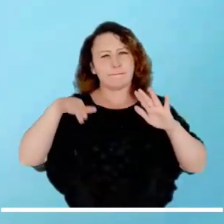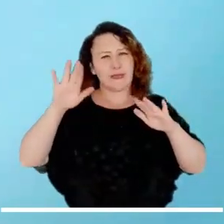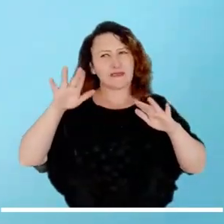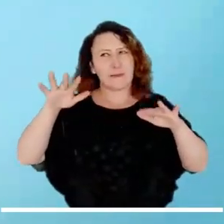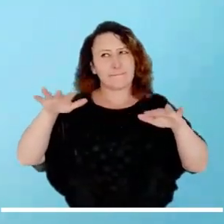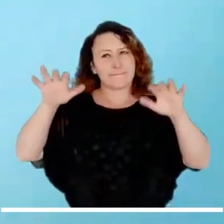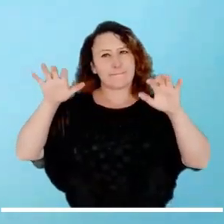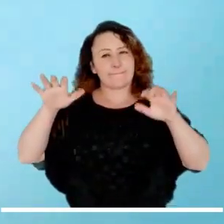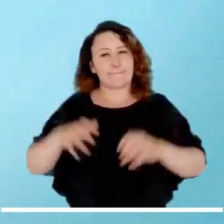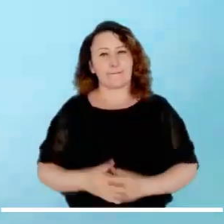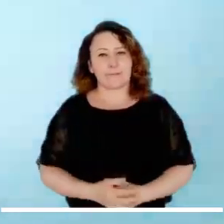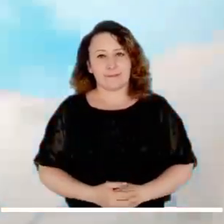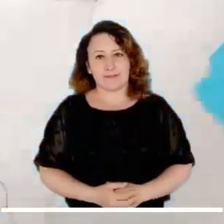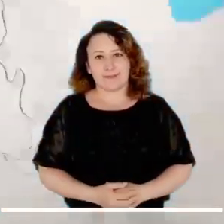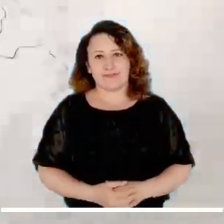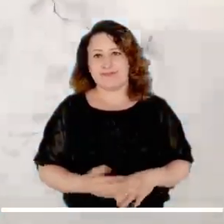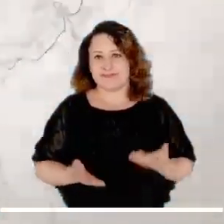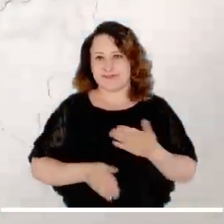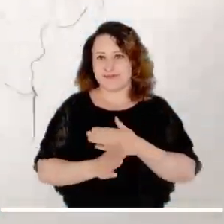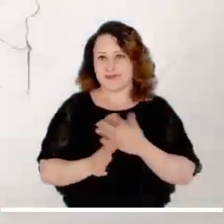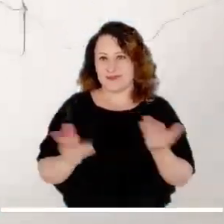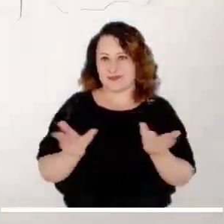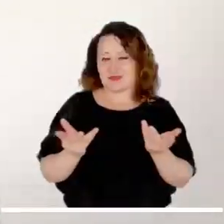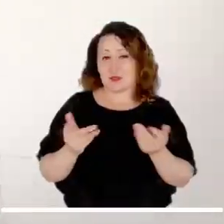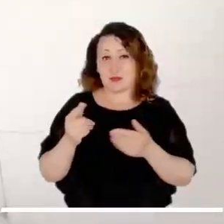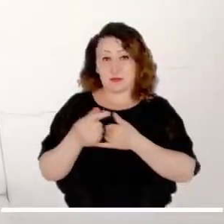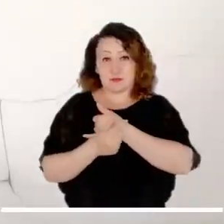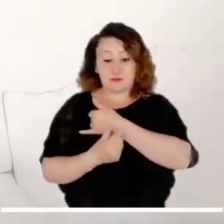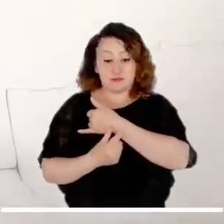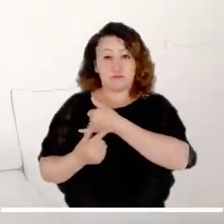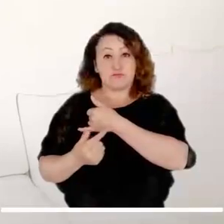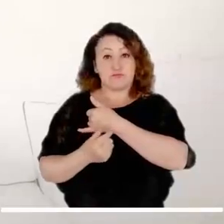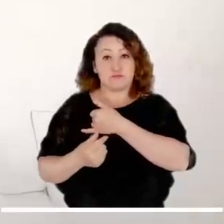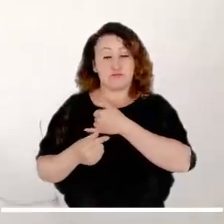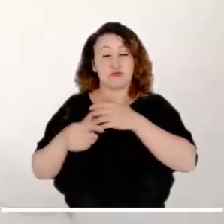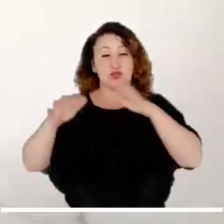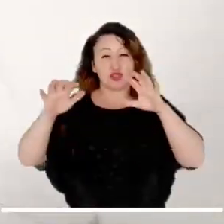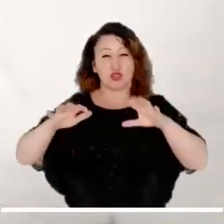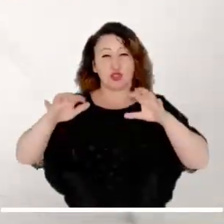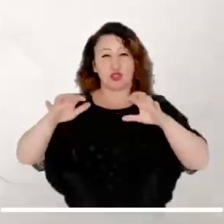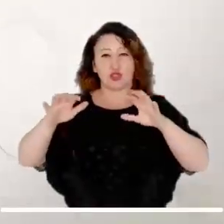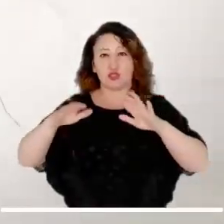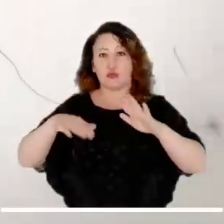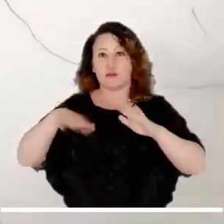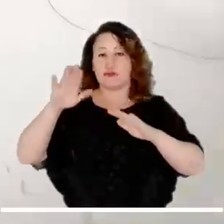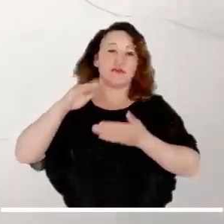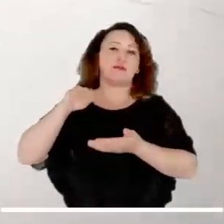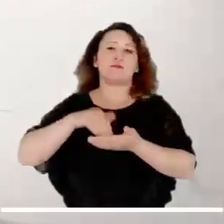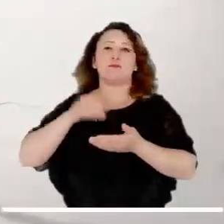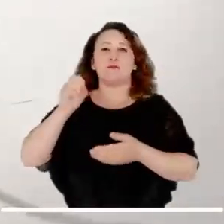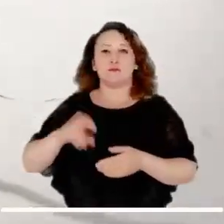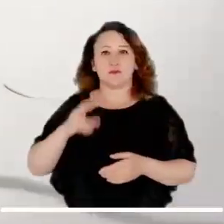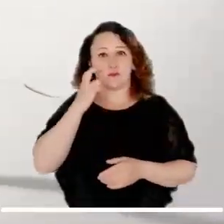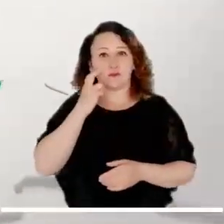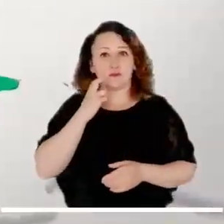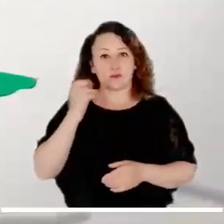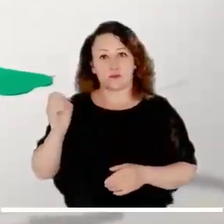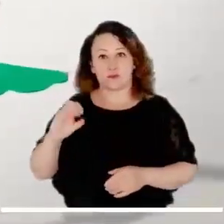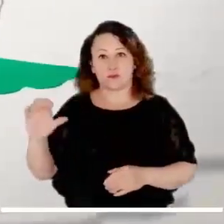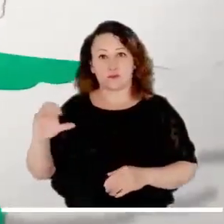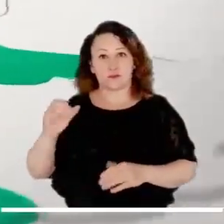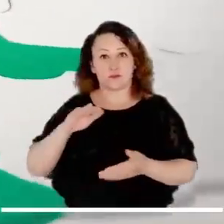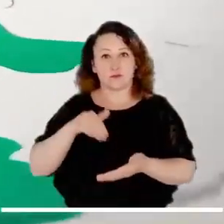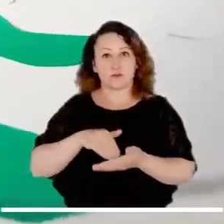mayormente secas. Seguimos con el Pacífico, donde las precipitaciones caerían sobre el centro y sur de Chocó.